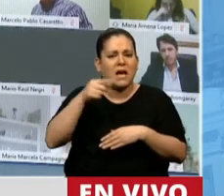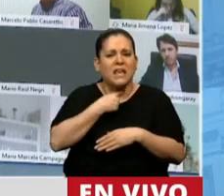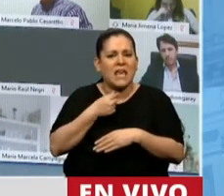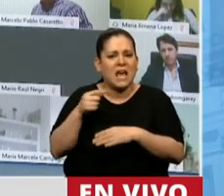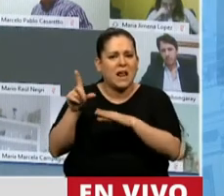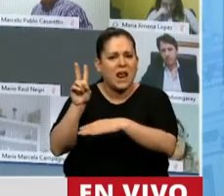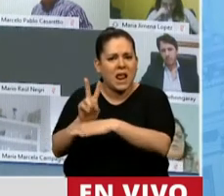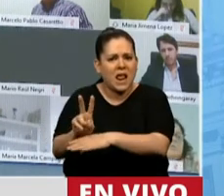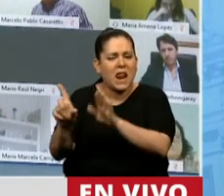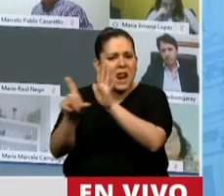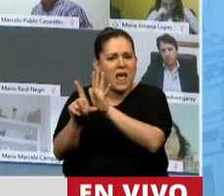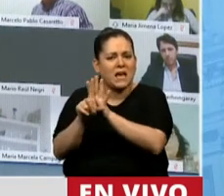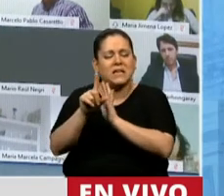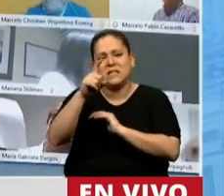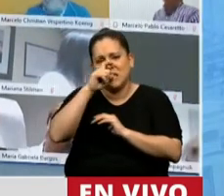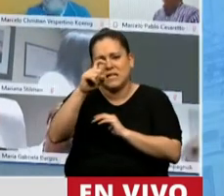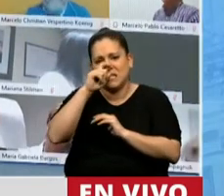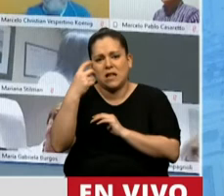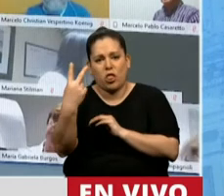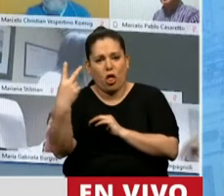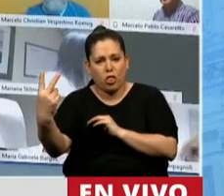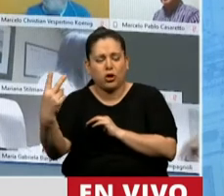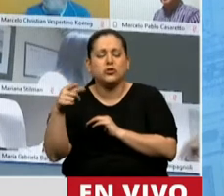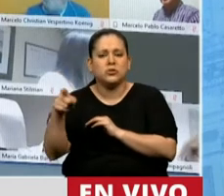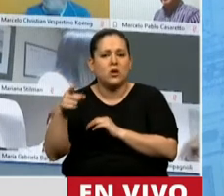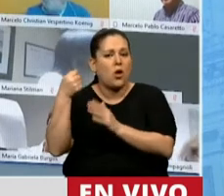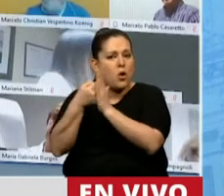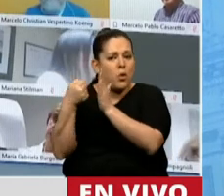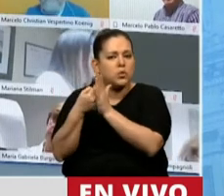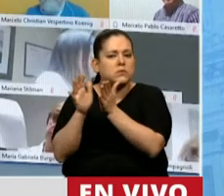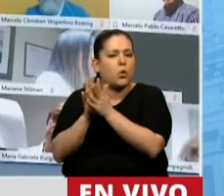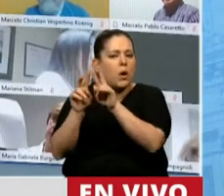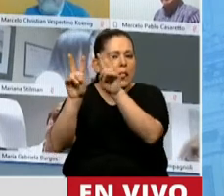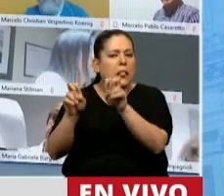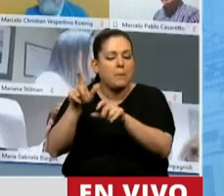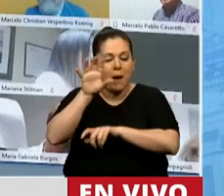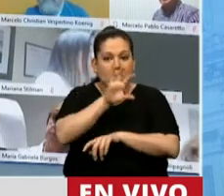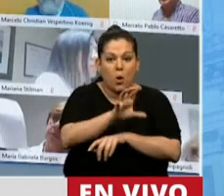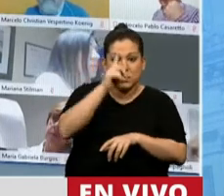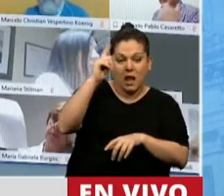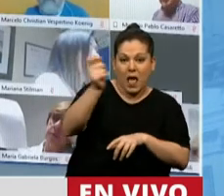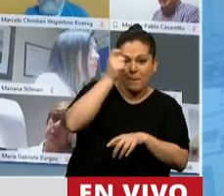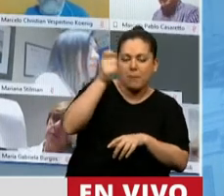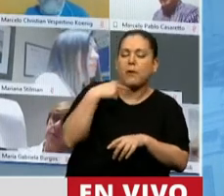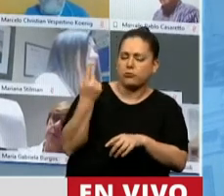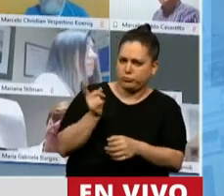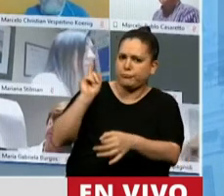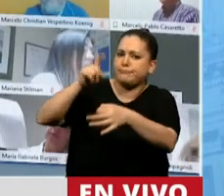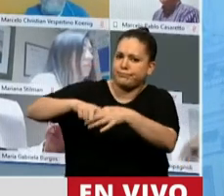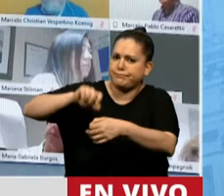la ley 7722 era una lucha a la que los pampeanos y pampeanas también nos plegamos.